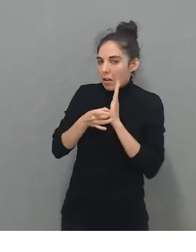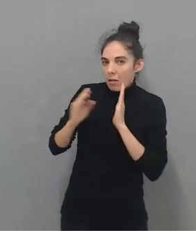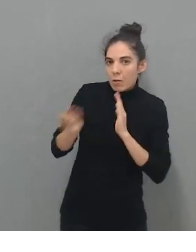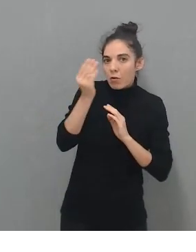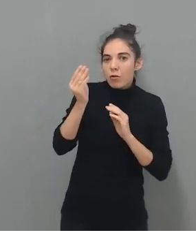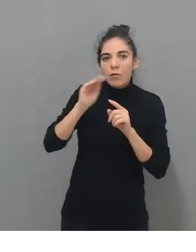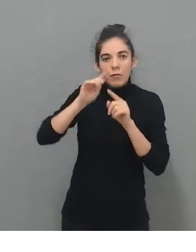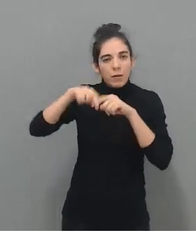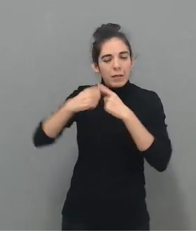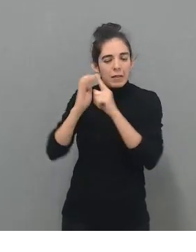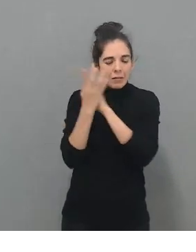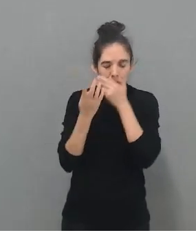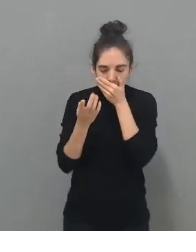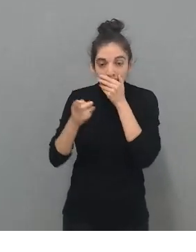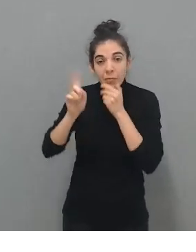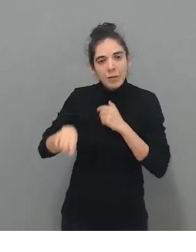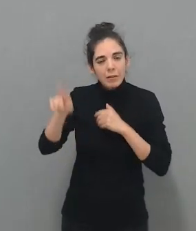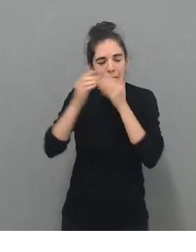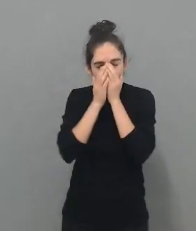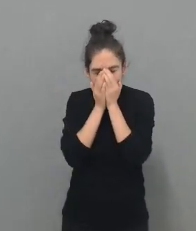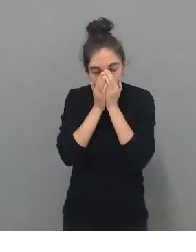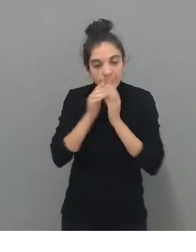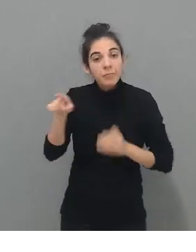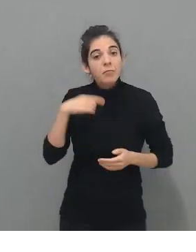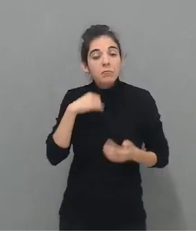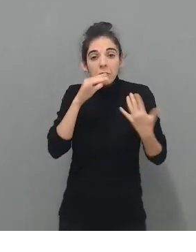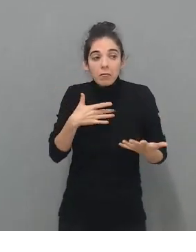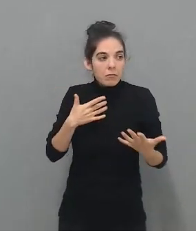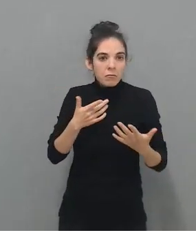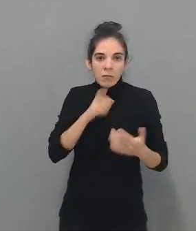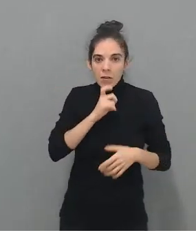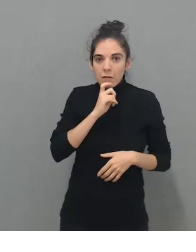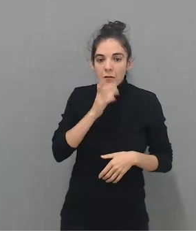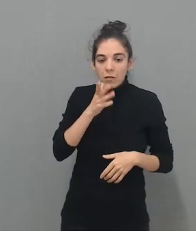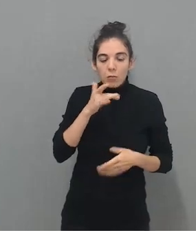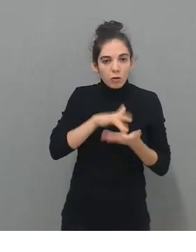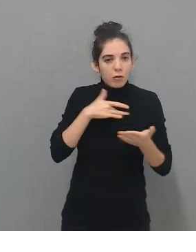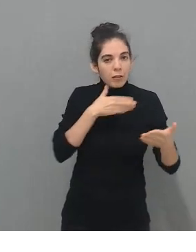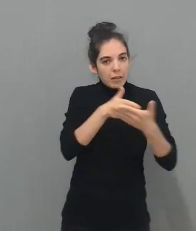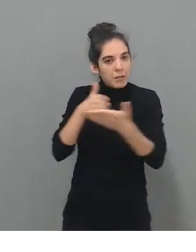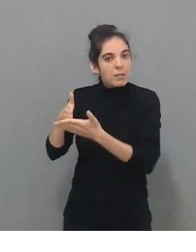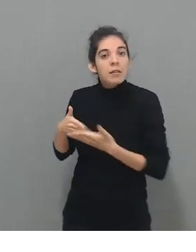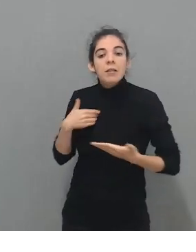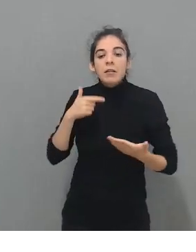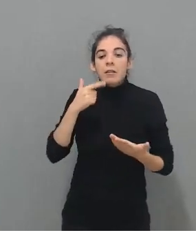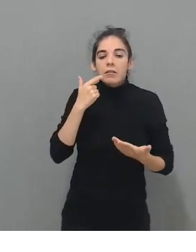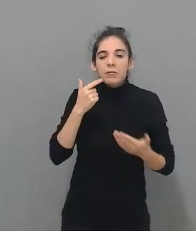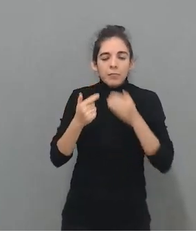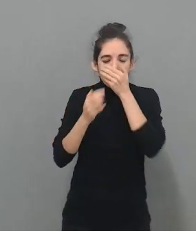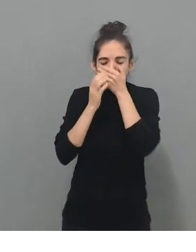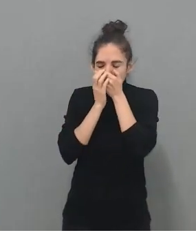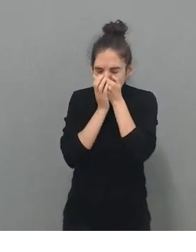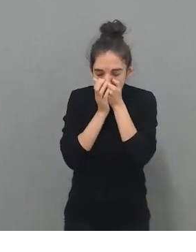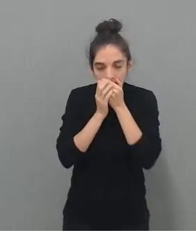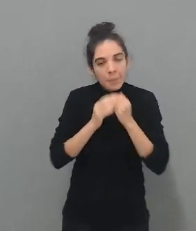día a día es muy complicado porque tienen barreras durante todo el día, desde que nos levantamos, tienen barreras arquitectónicas, barreras